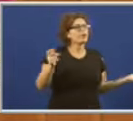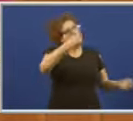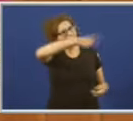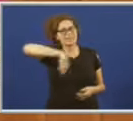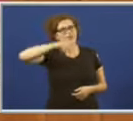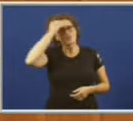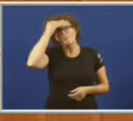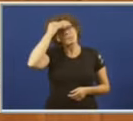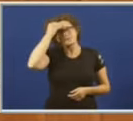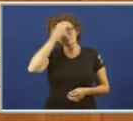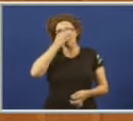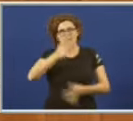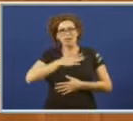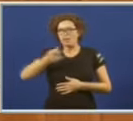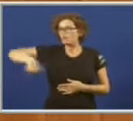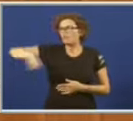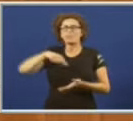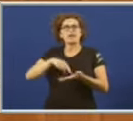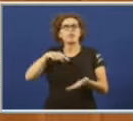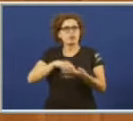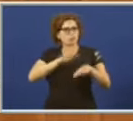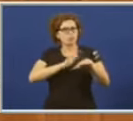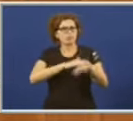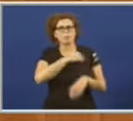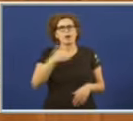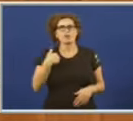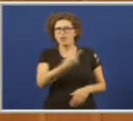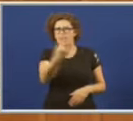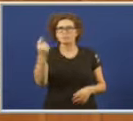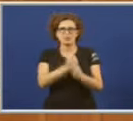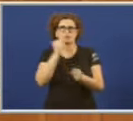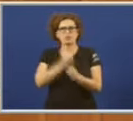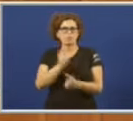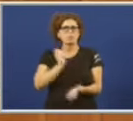do dinheiro que nos deixan a deber as entidades financieras a cada traballadora.